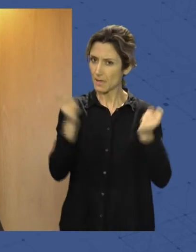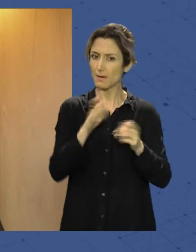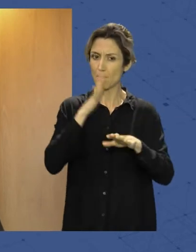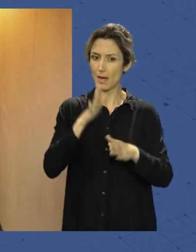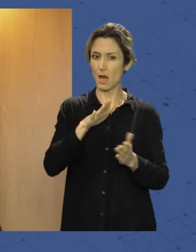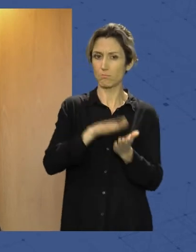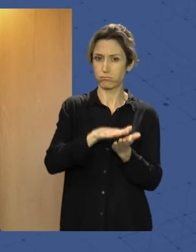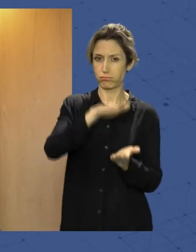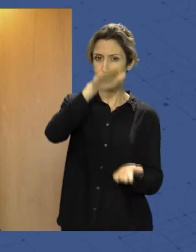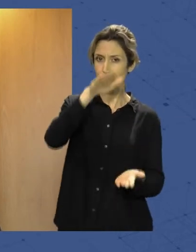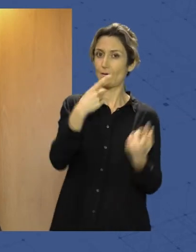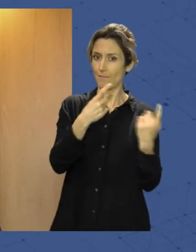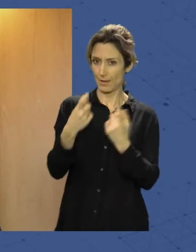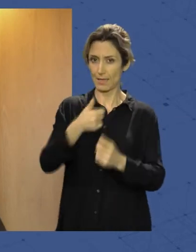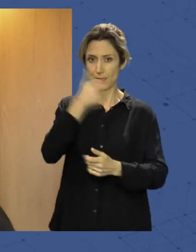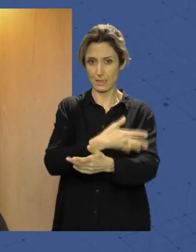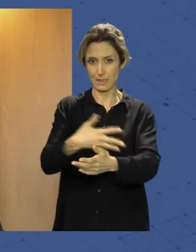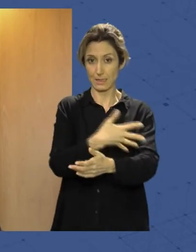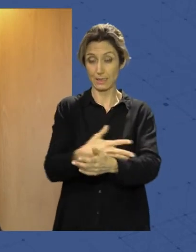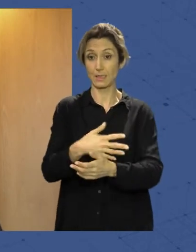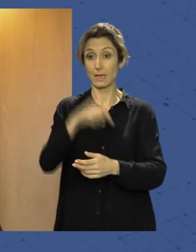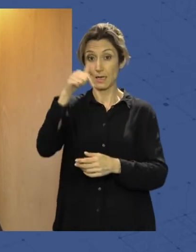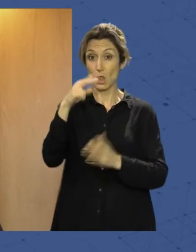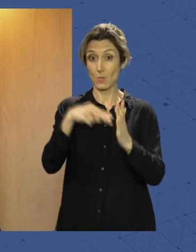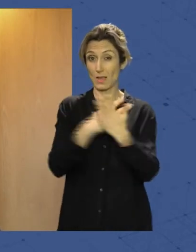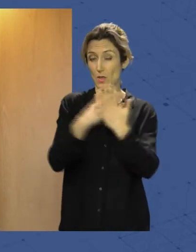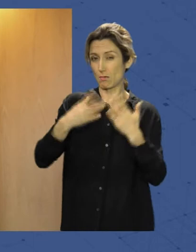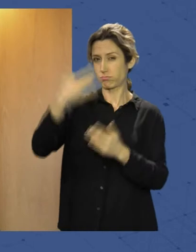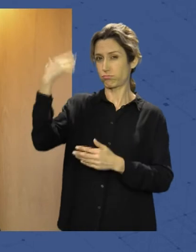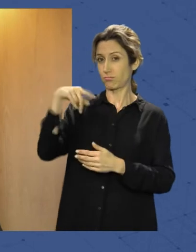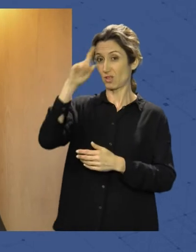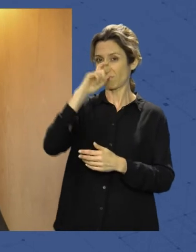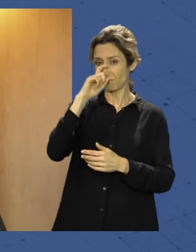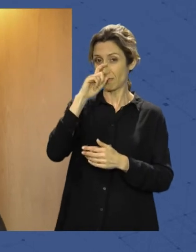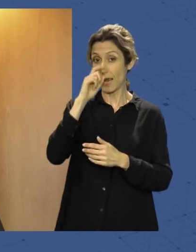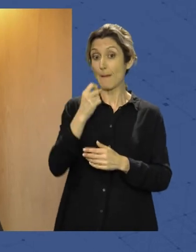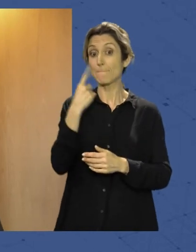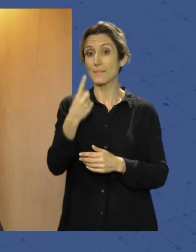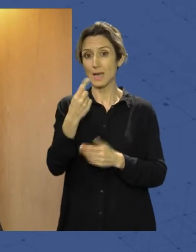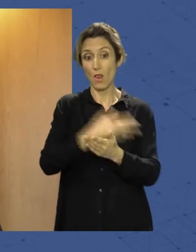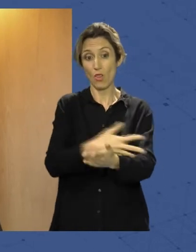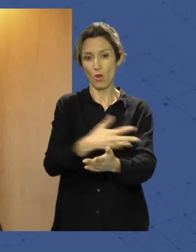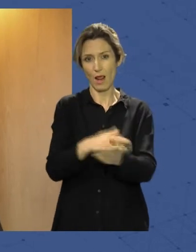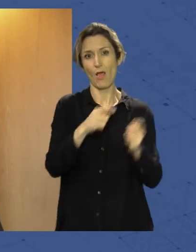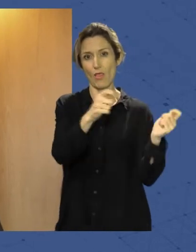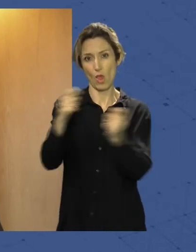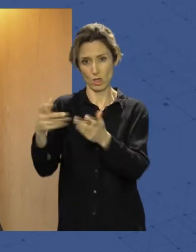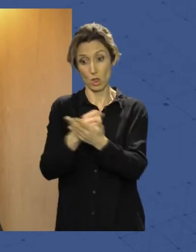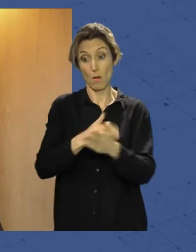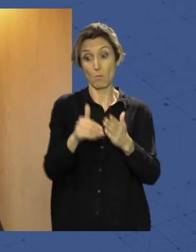de donación que tienen ellos. En el 2019 recaudamos casi mil donaciones, el próximo jueves esperamos